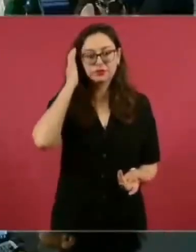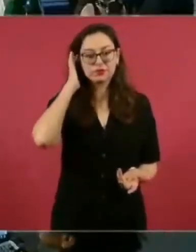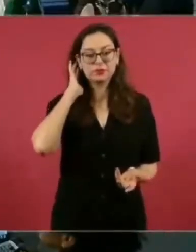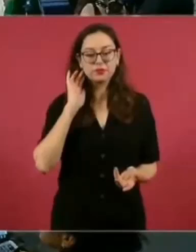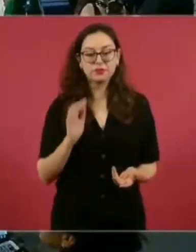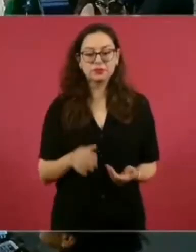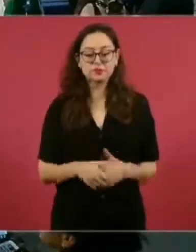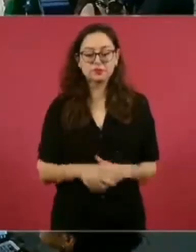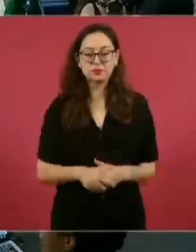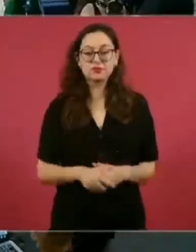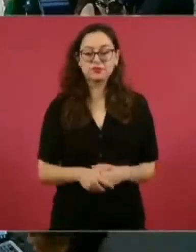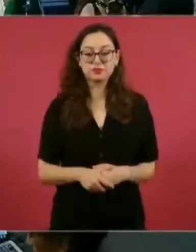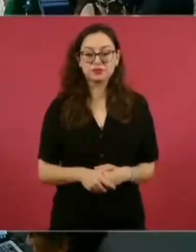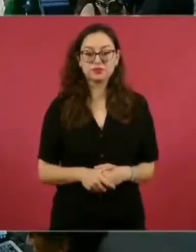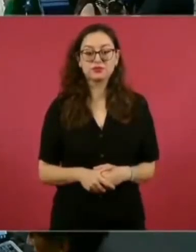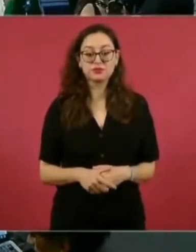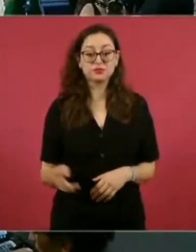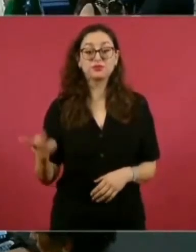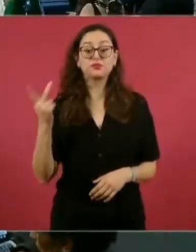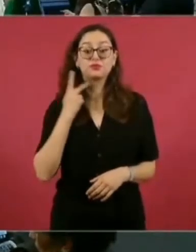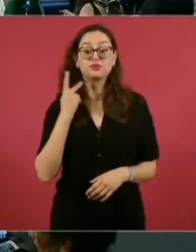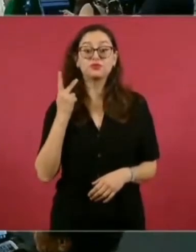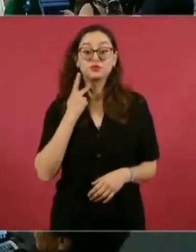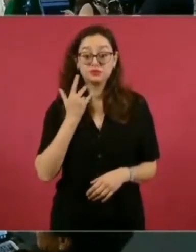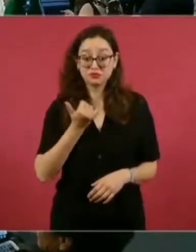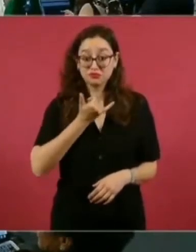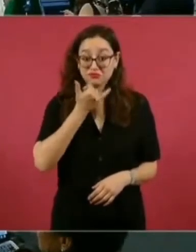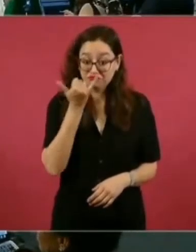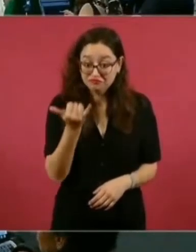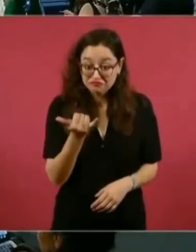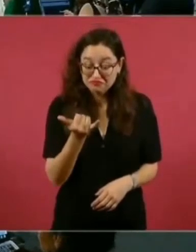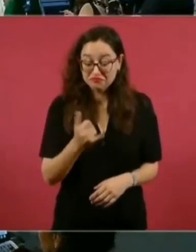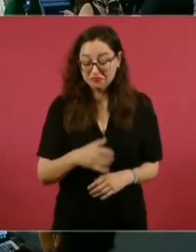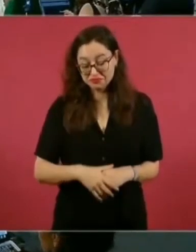Los errores en política son como crímenes,